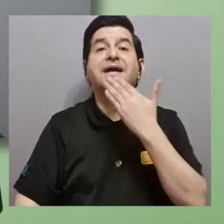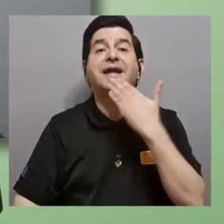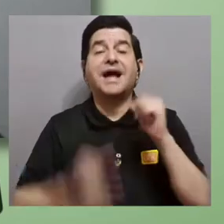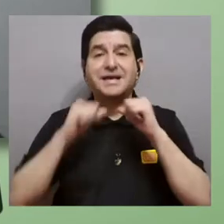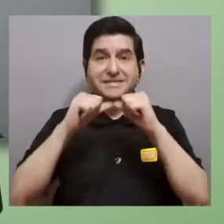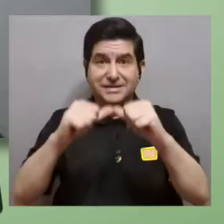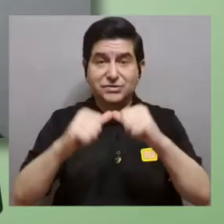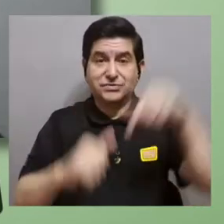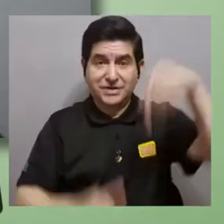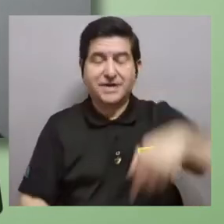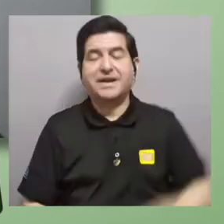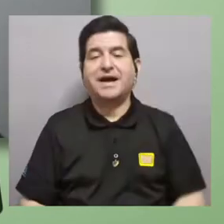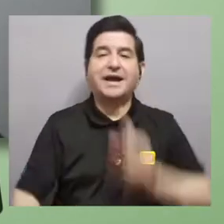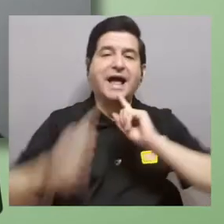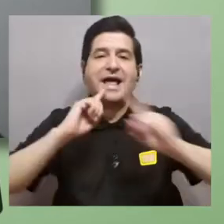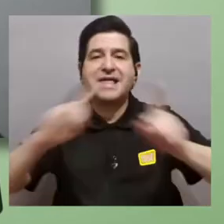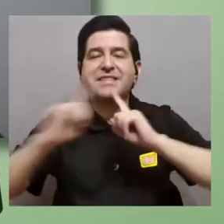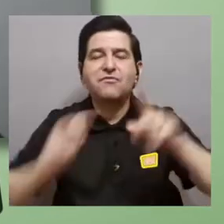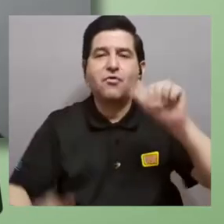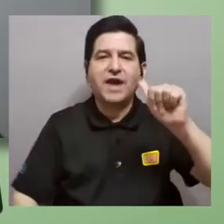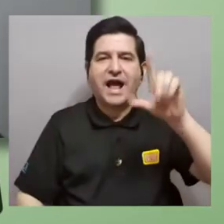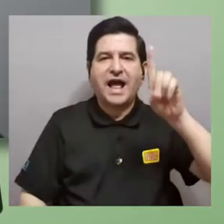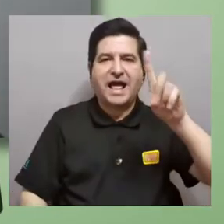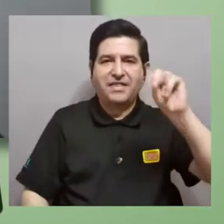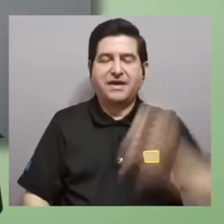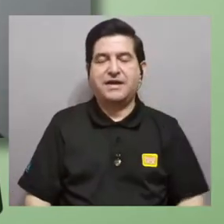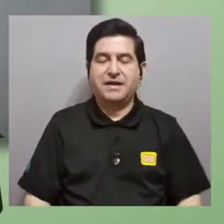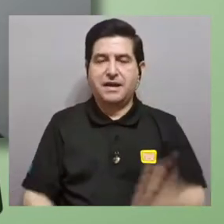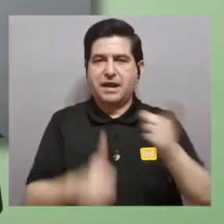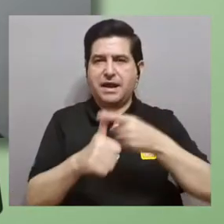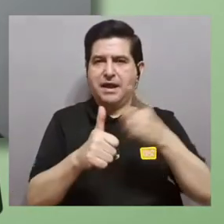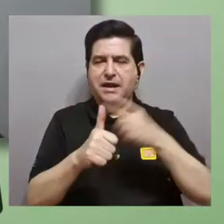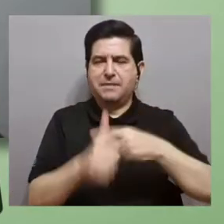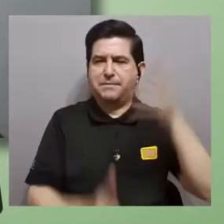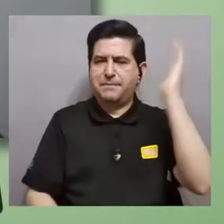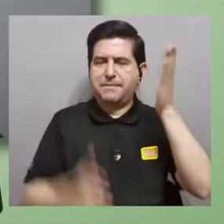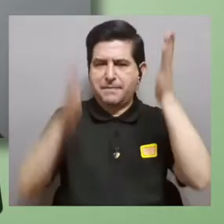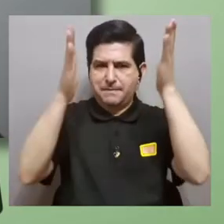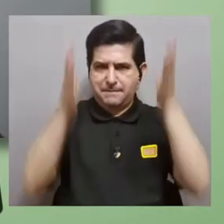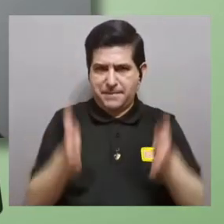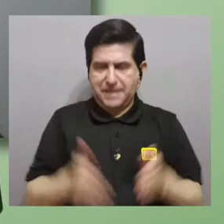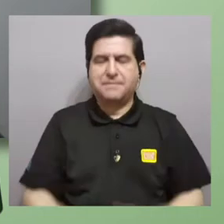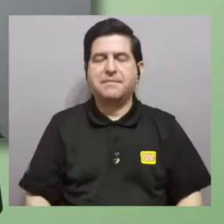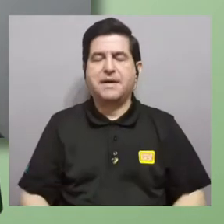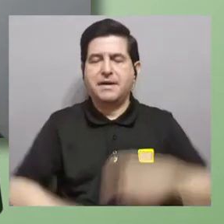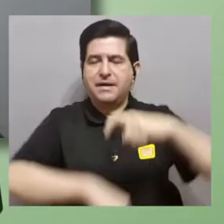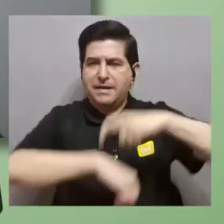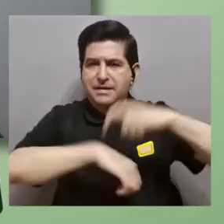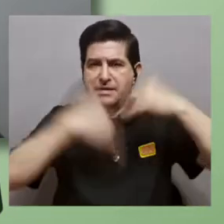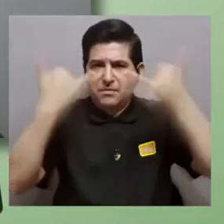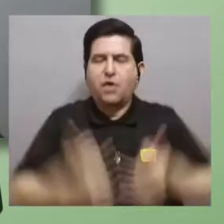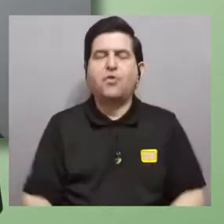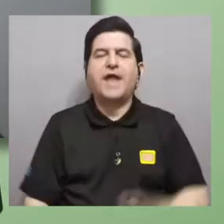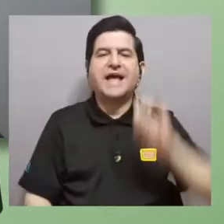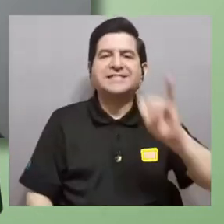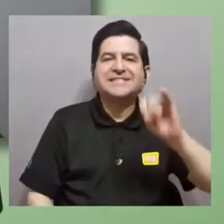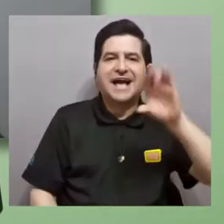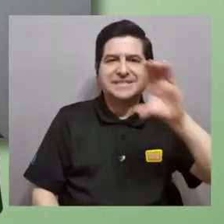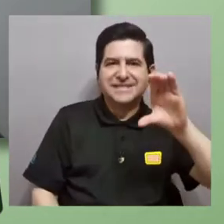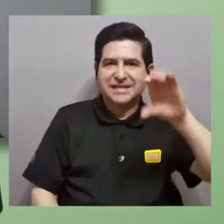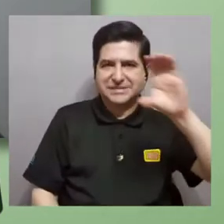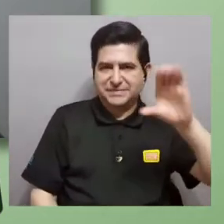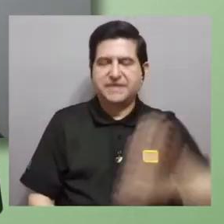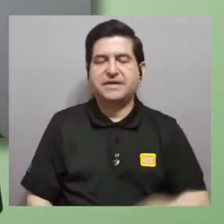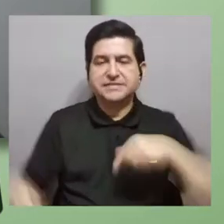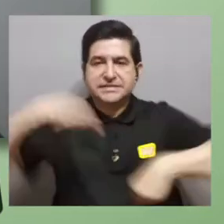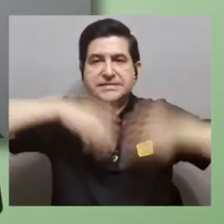Gracias por estar con nosotros en Divulga ADN. Vamos a presentar al primero de nuestros expositores. En este